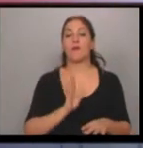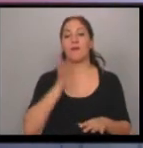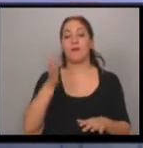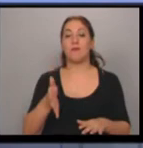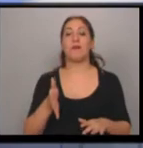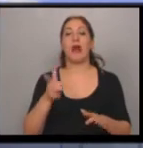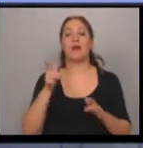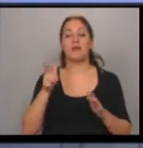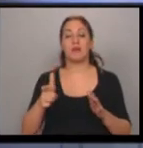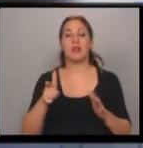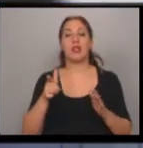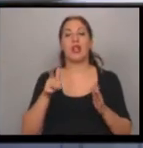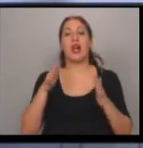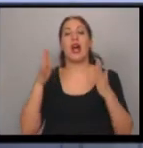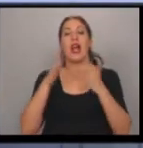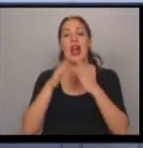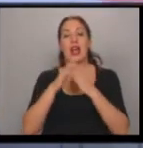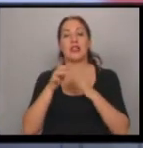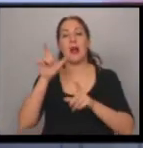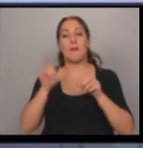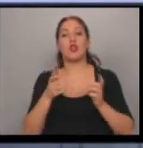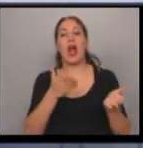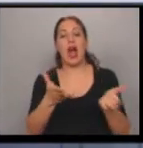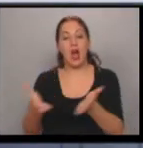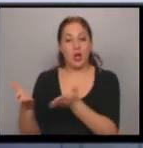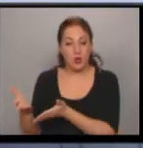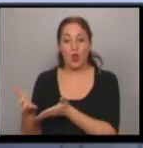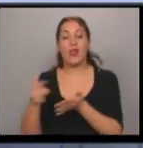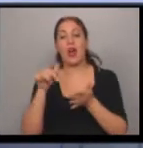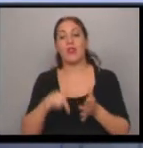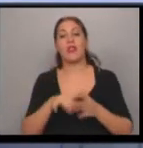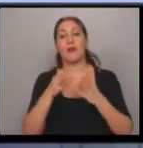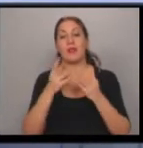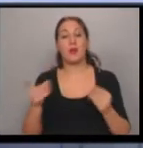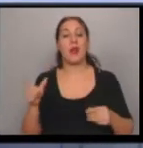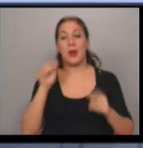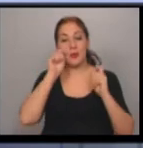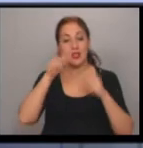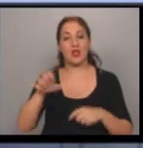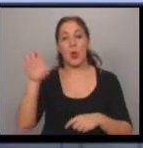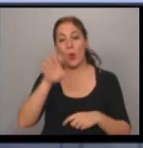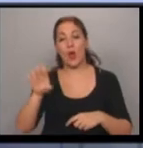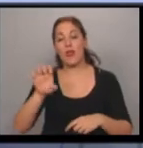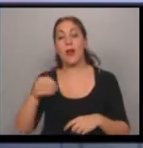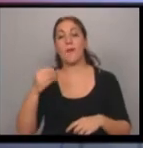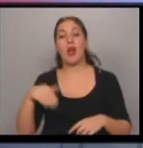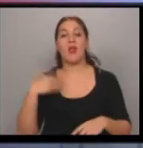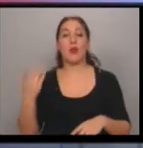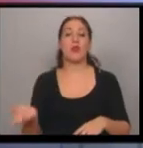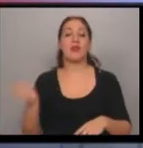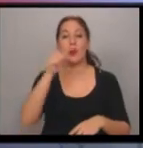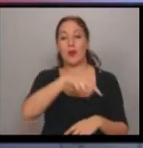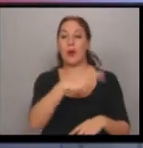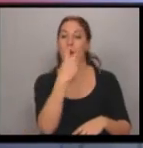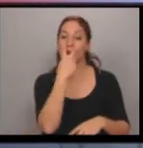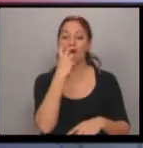Caridad y con esto y una ceremonia más en el aeropuerto va a terminar su visita en Ecuador para trasladarse a Bolivia, donde lo